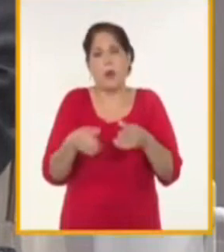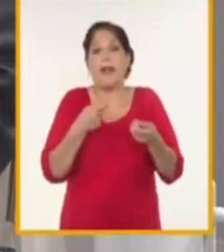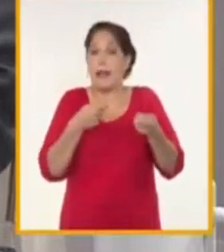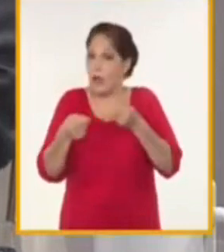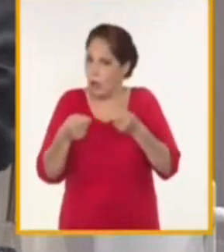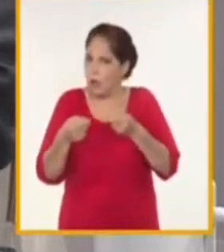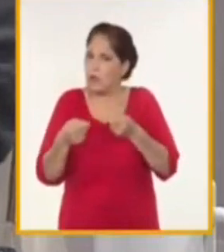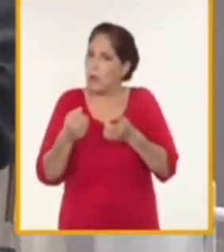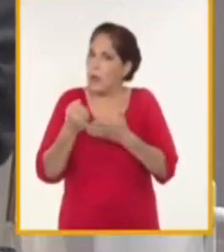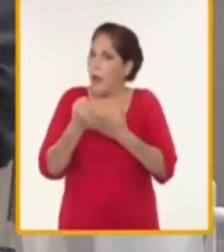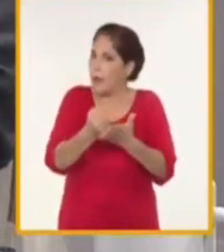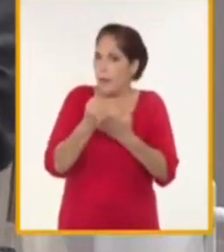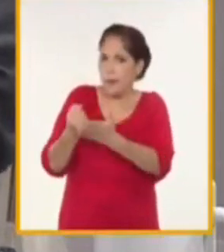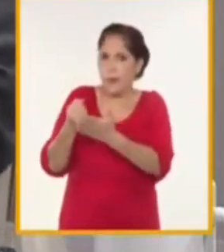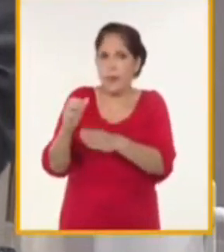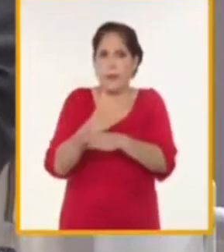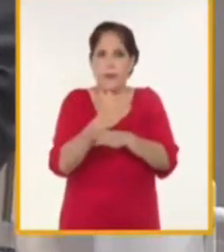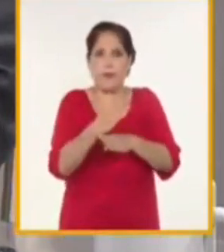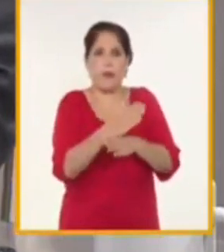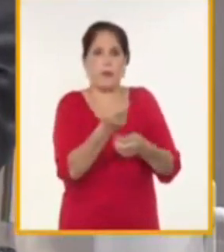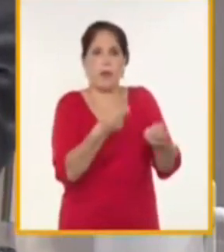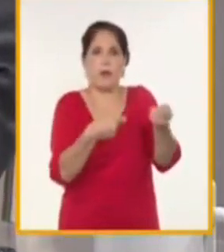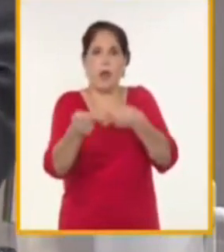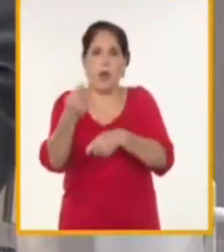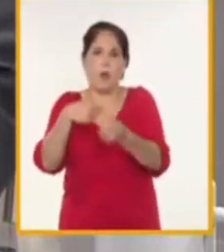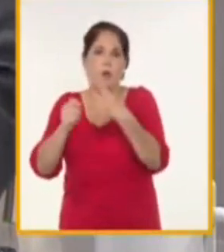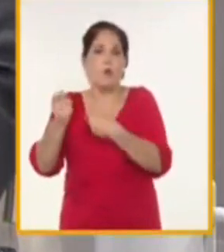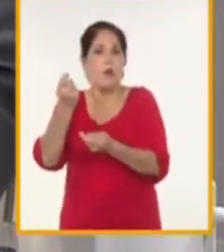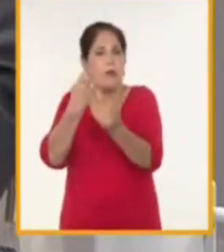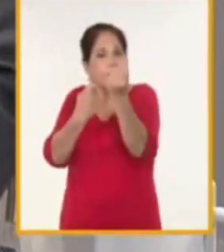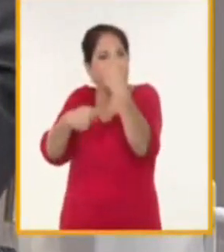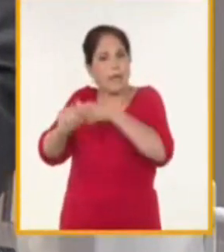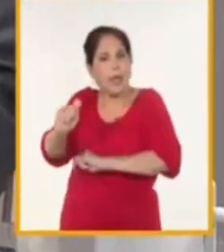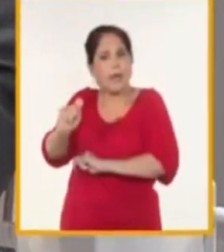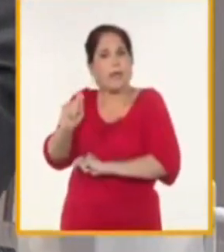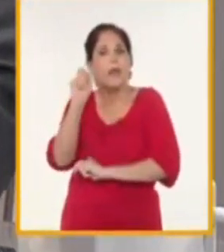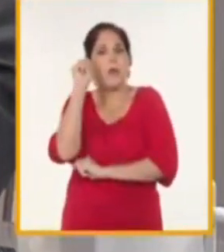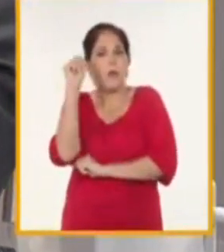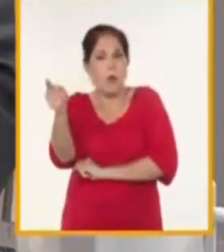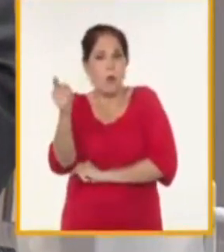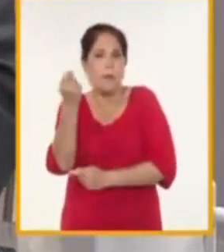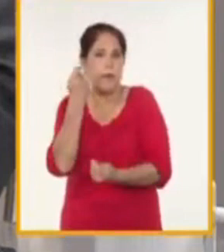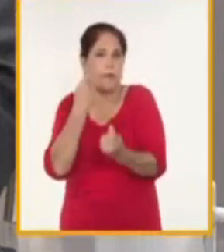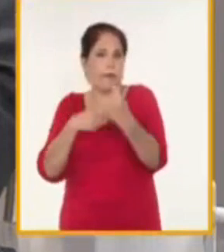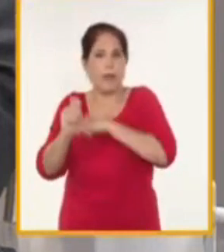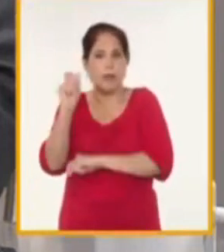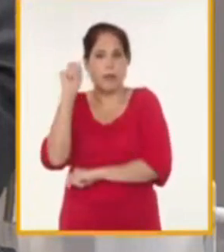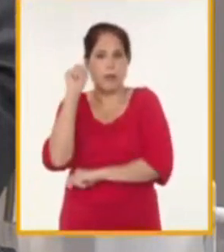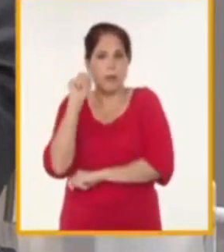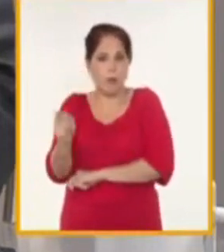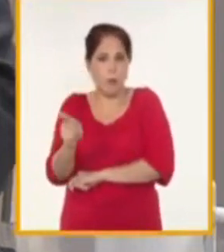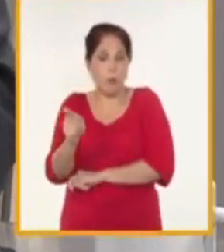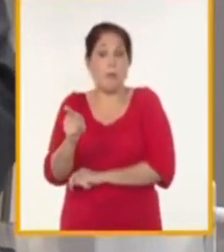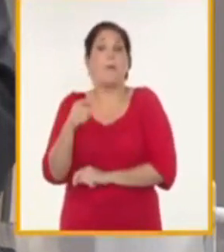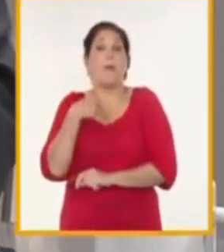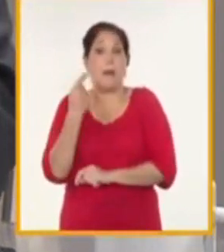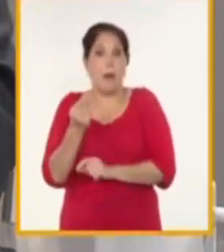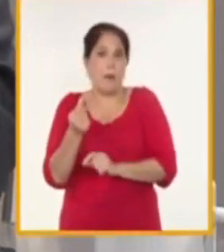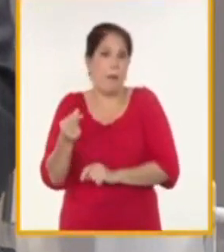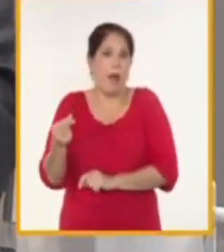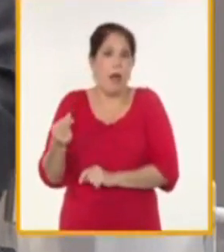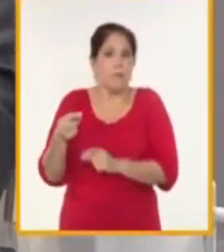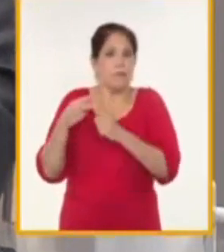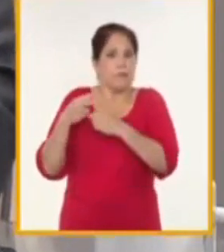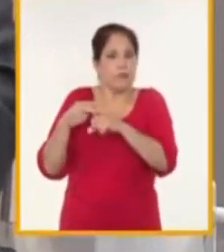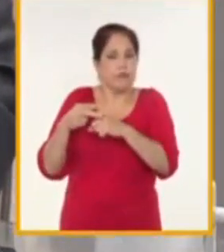eso también va en camino de las el programa que está desarrollando nuestro gobierno para corregir